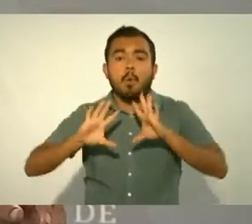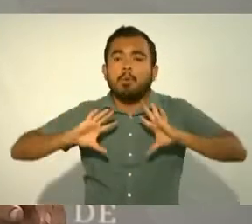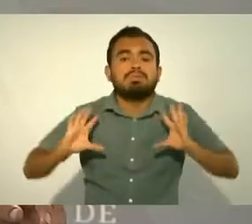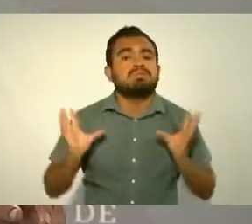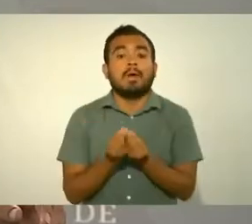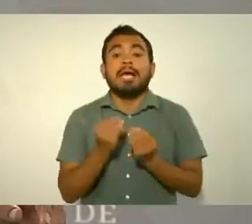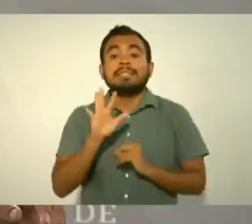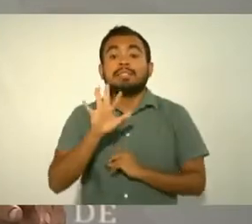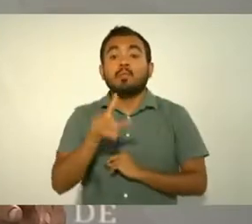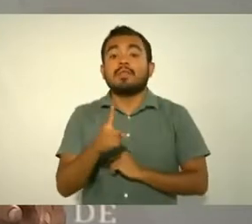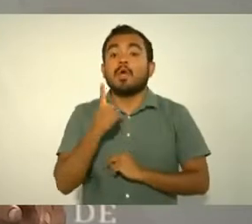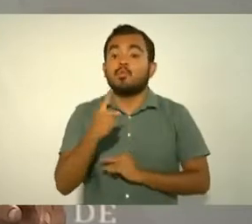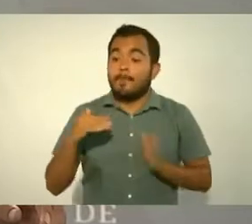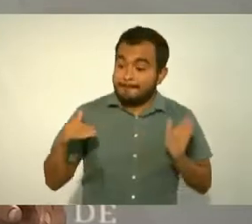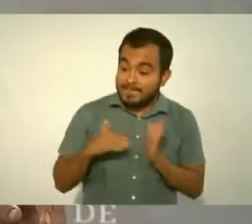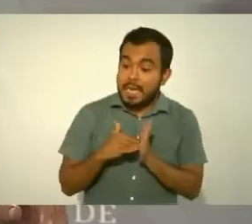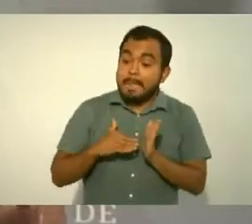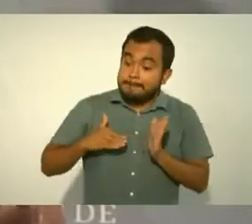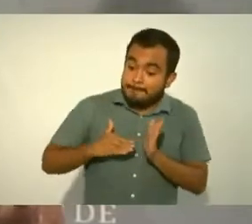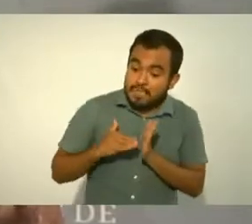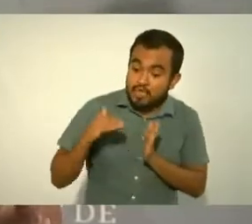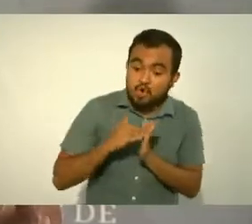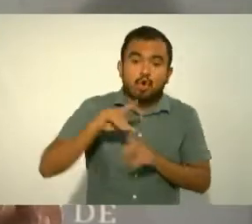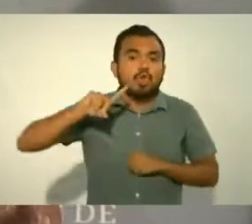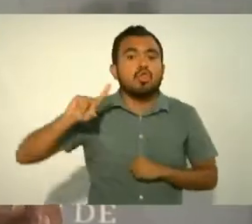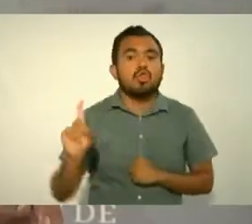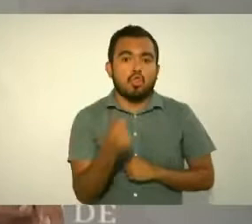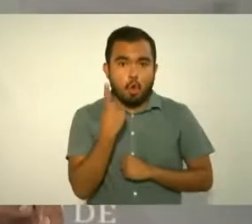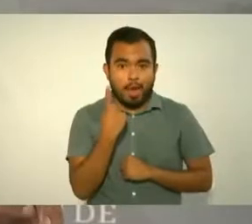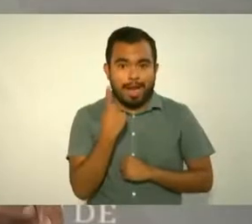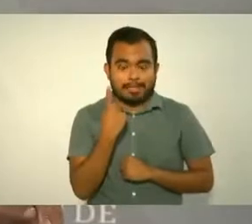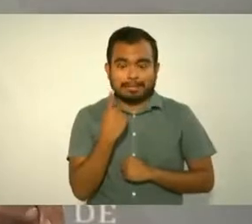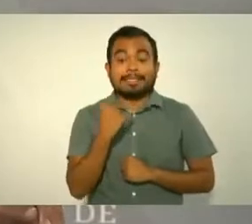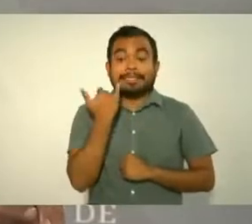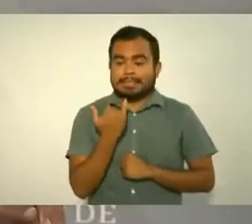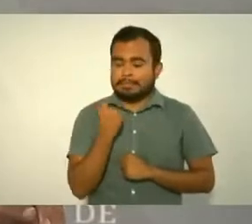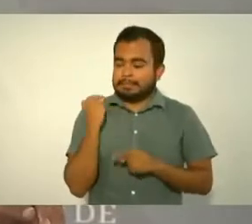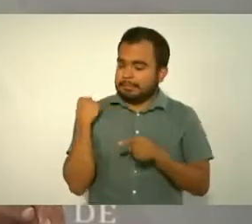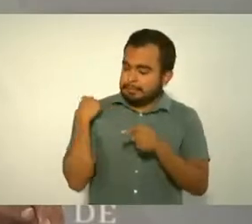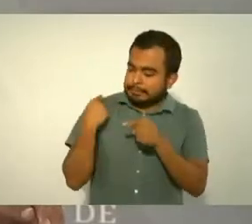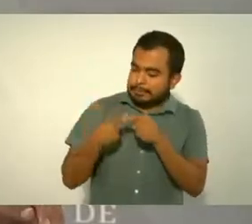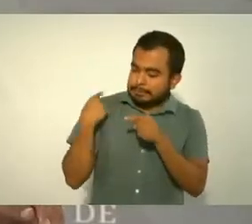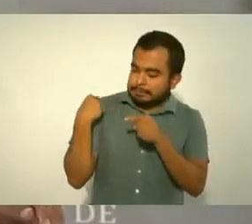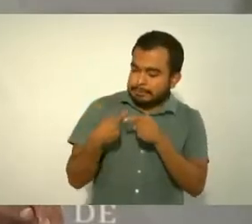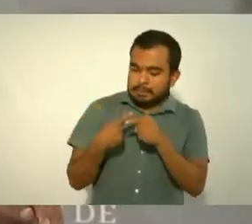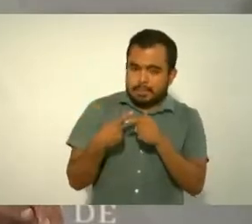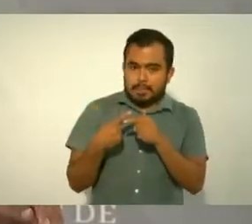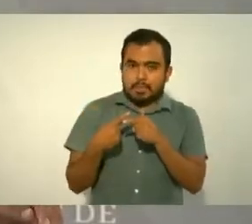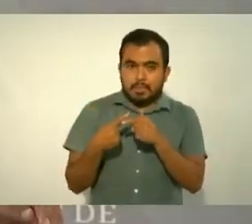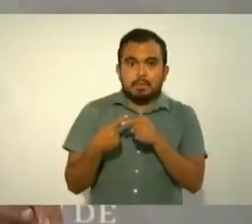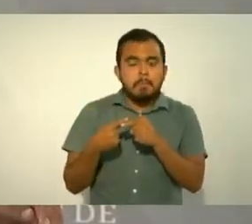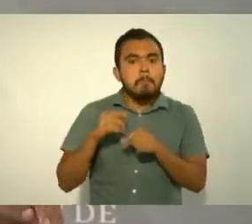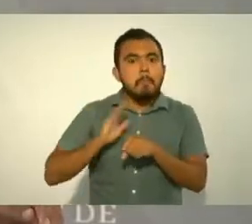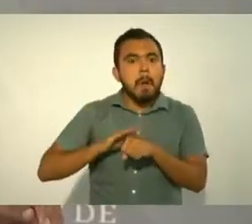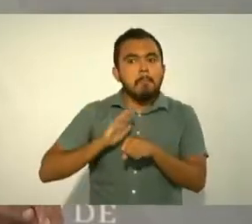y en estos meses siguen creciendo.